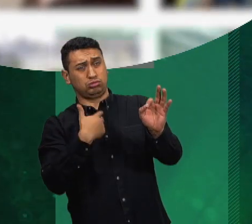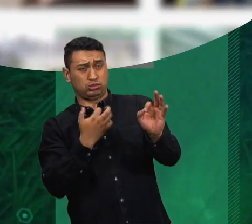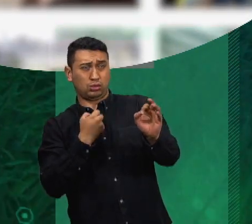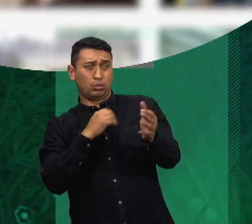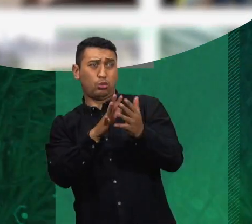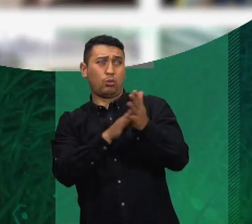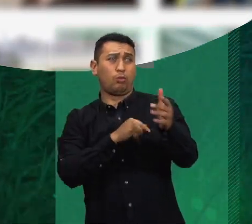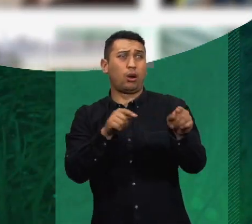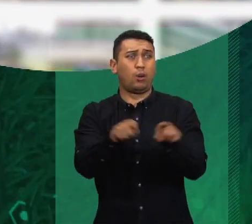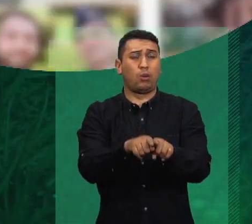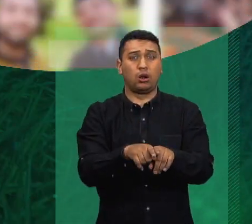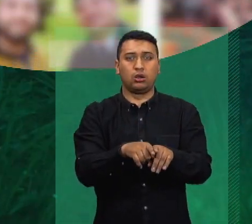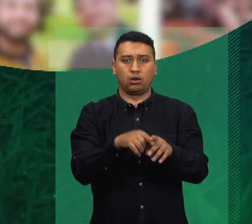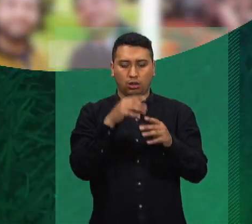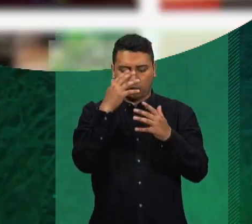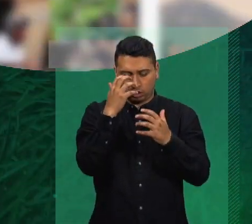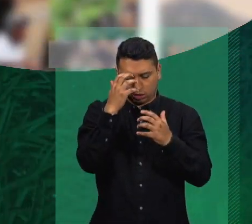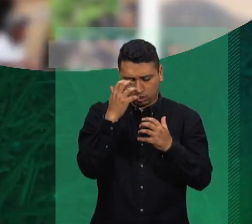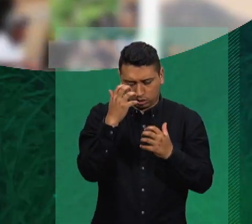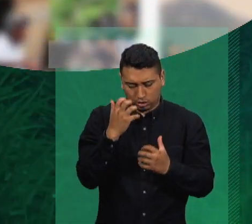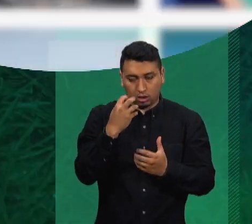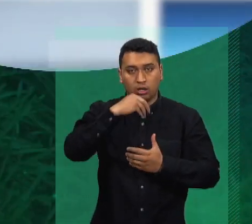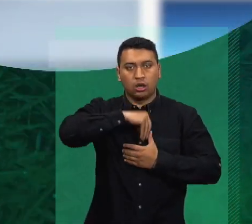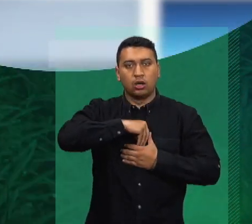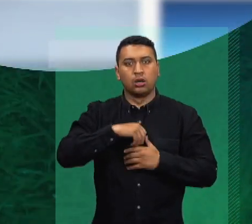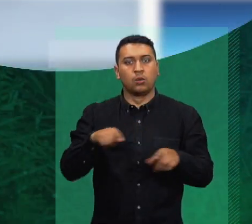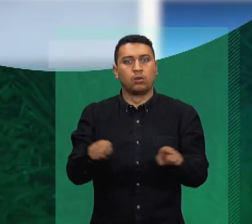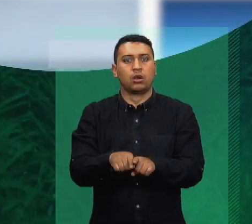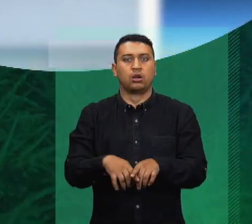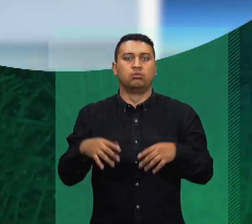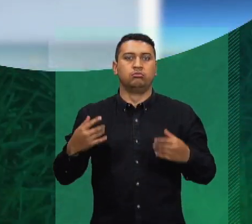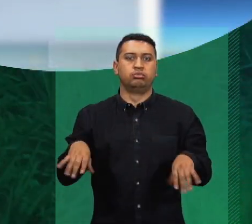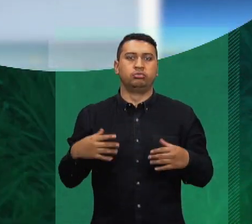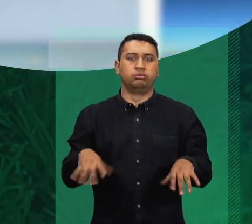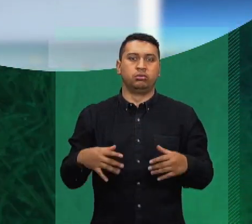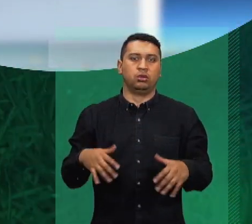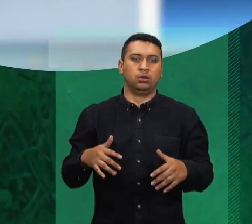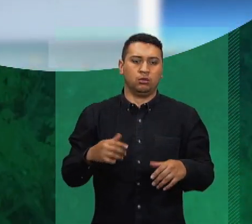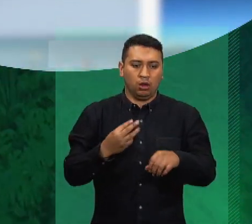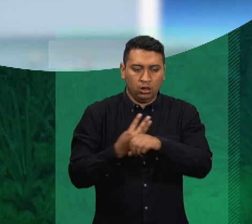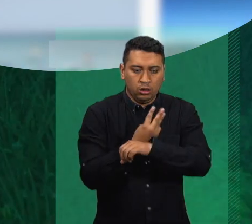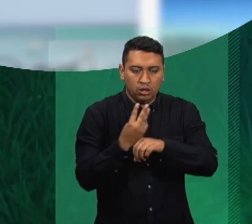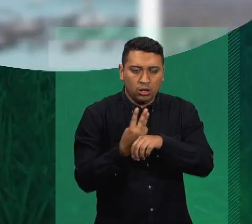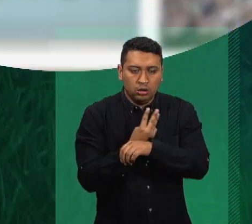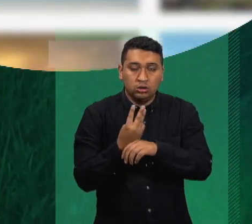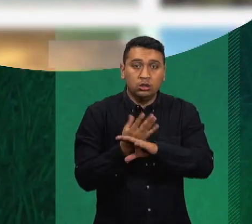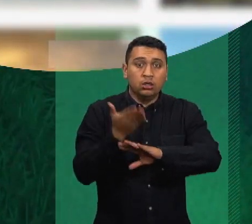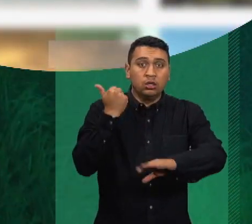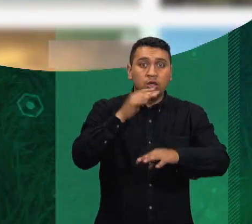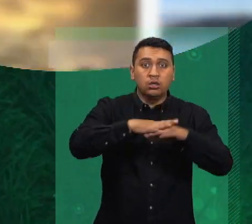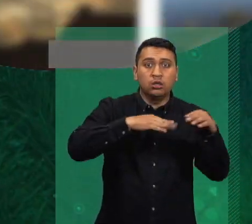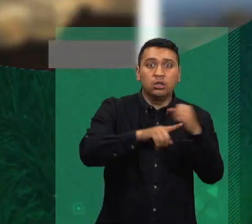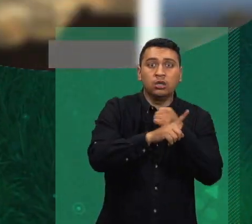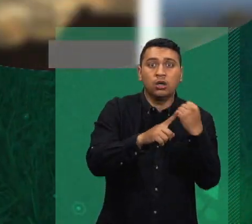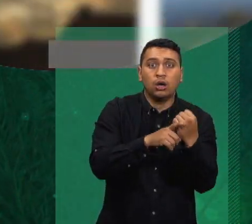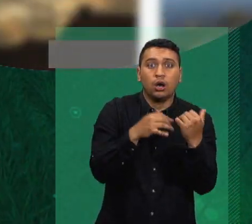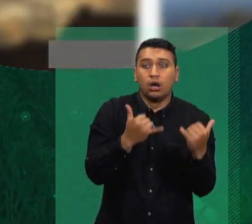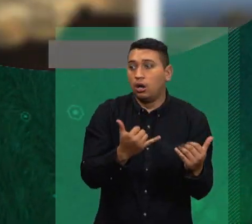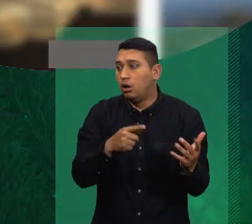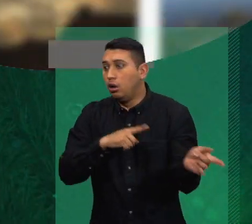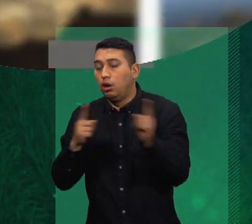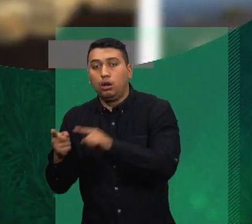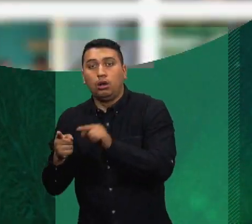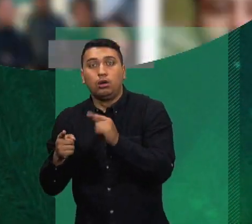pasa es que pasamos de estar tres horas al día en redes a estar ocho, nueve horas al día en redes.